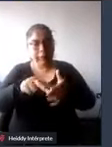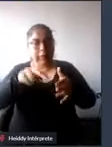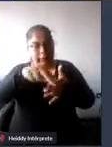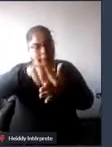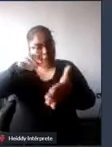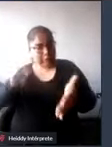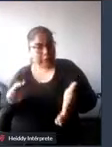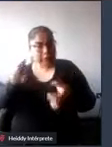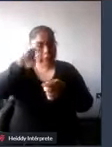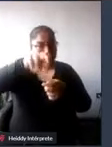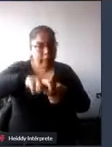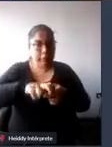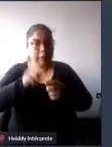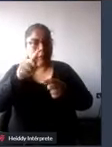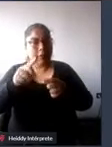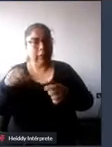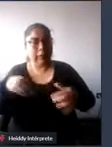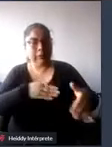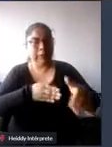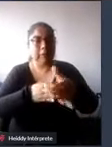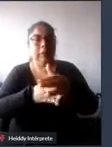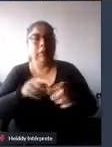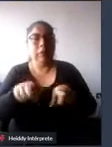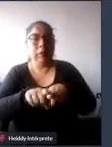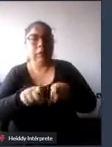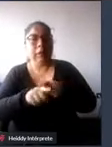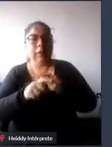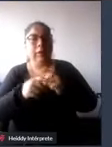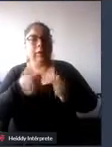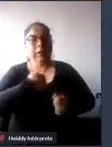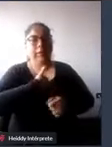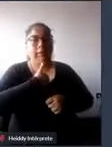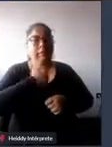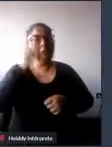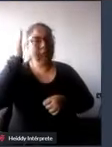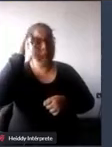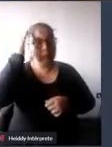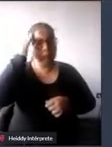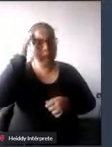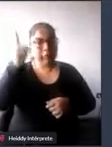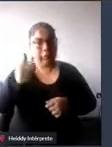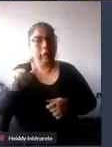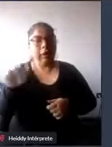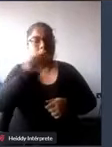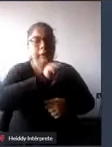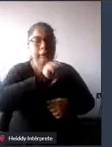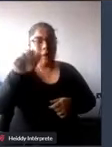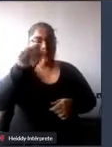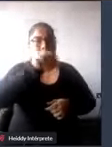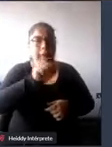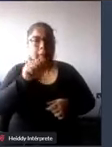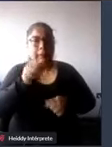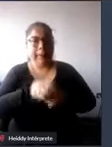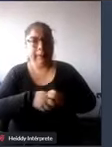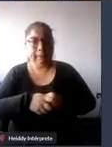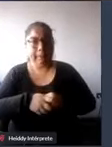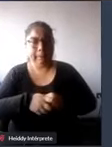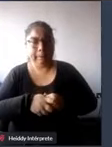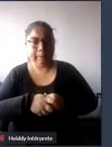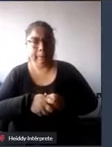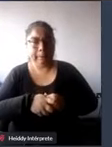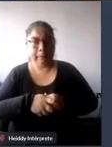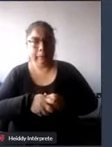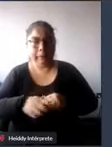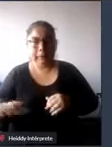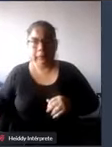accesible como el capital humano capacitado que opere el vehículo quiero quiero